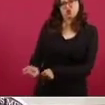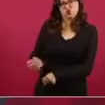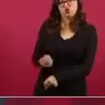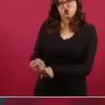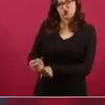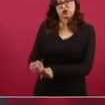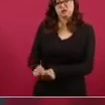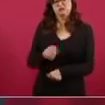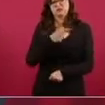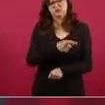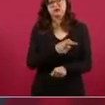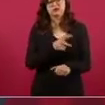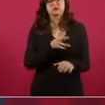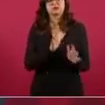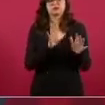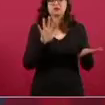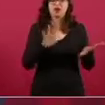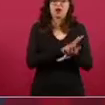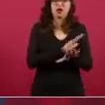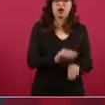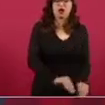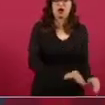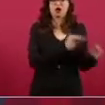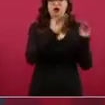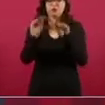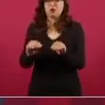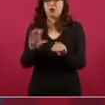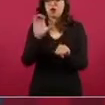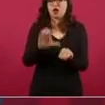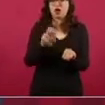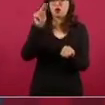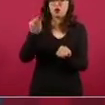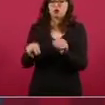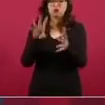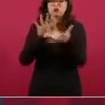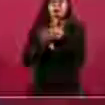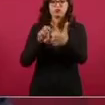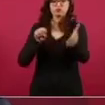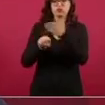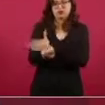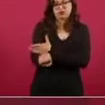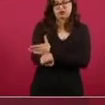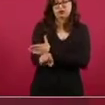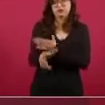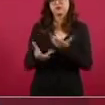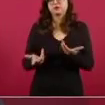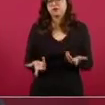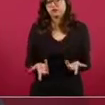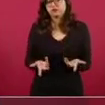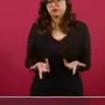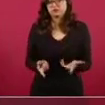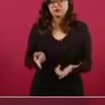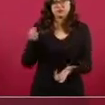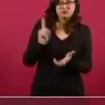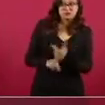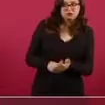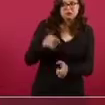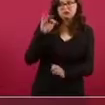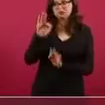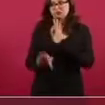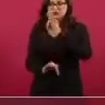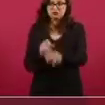estamos ahorita concentrando información, pero evidentemente no debe haber ningún